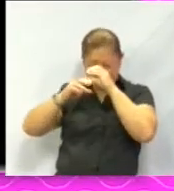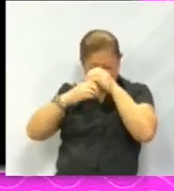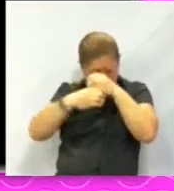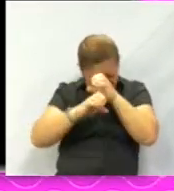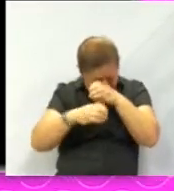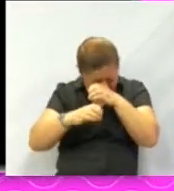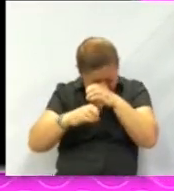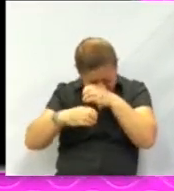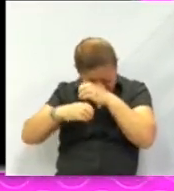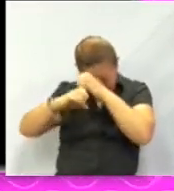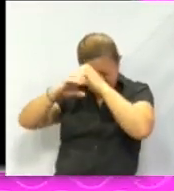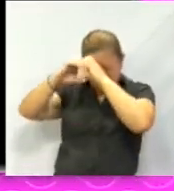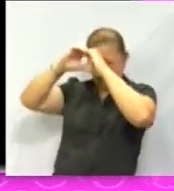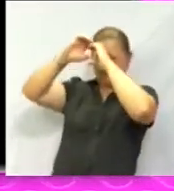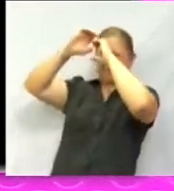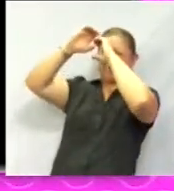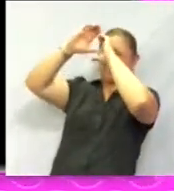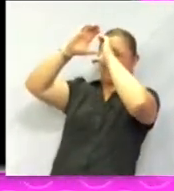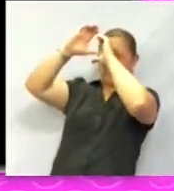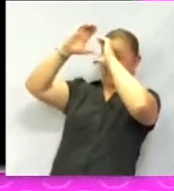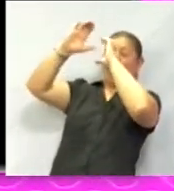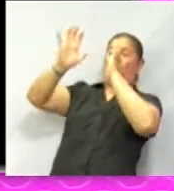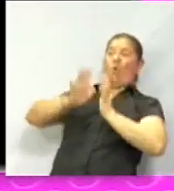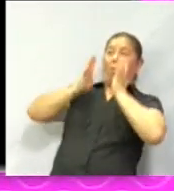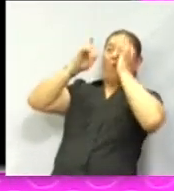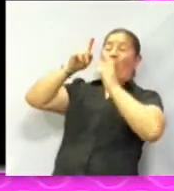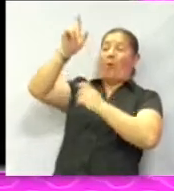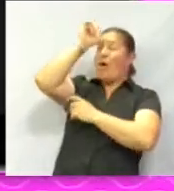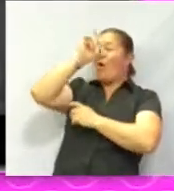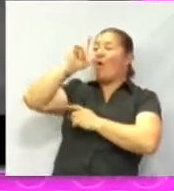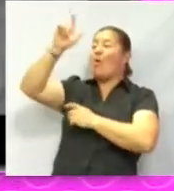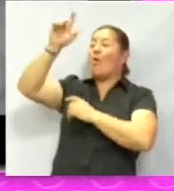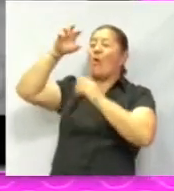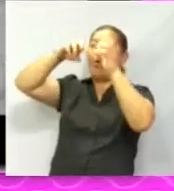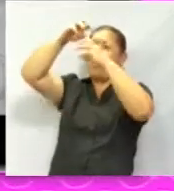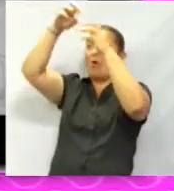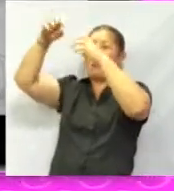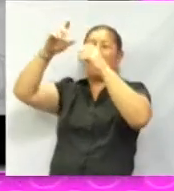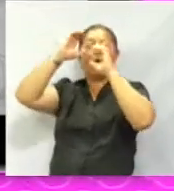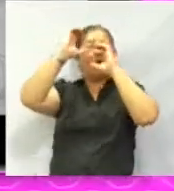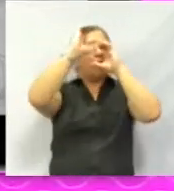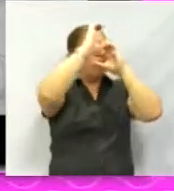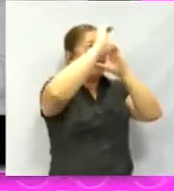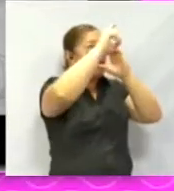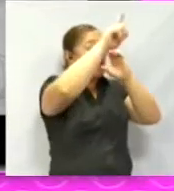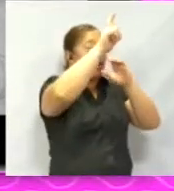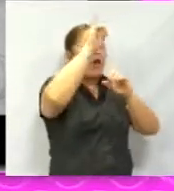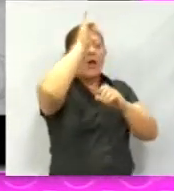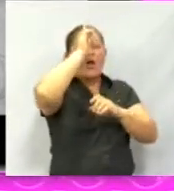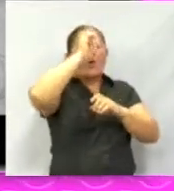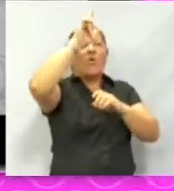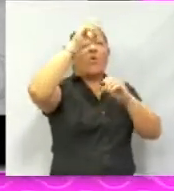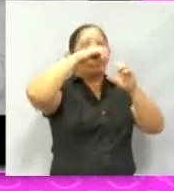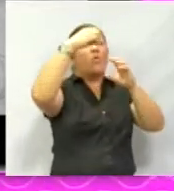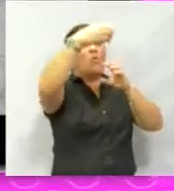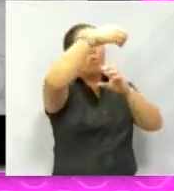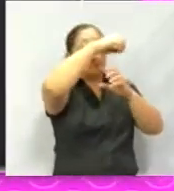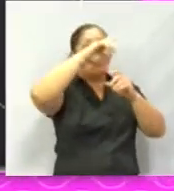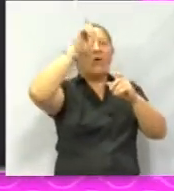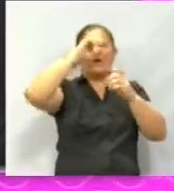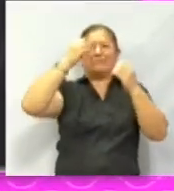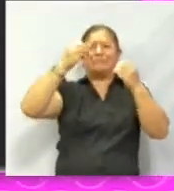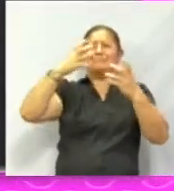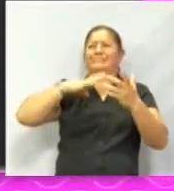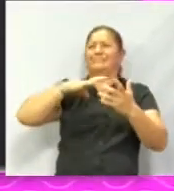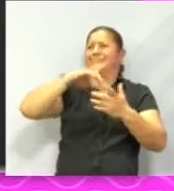Con él pudo ver antes que nadie los cráteres de la Luna, la Vía Láctea y las lunas de Júpiter, algo revolucionario para su época.